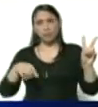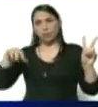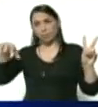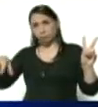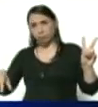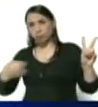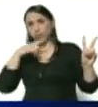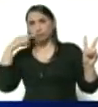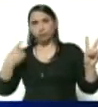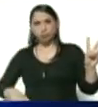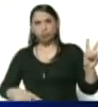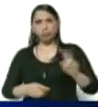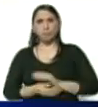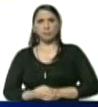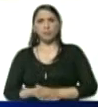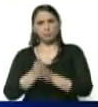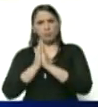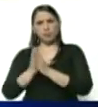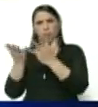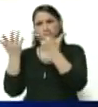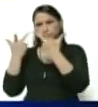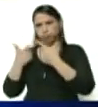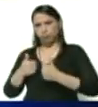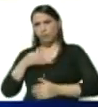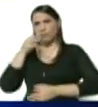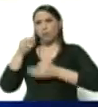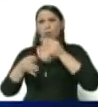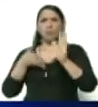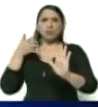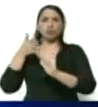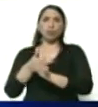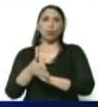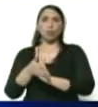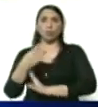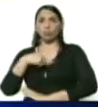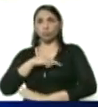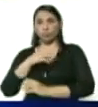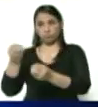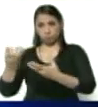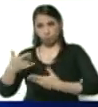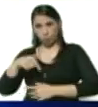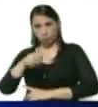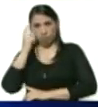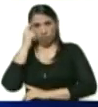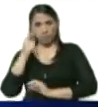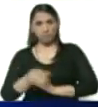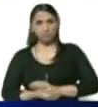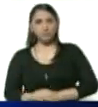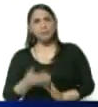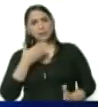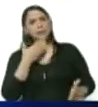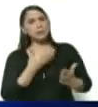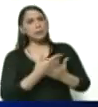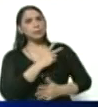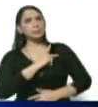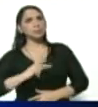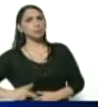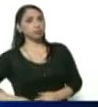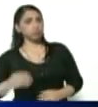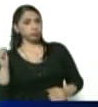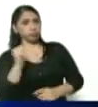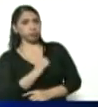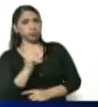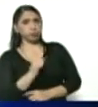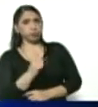Rusia. Doctor Alvarado, por favor informe sobre lo que hemos recibido el día de hoy. Gracias, vicepresidente. Efectivamente,